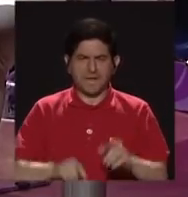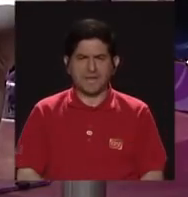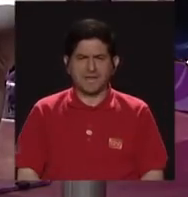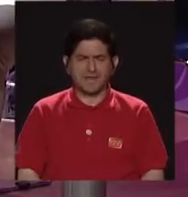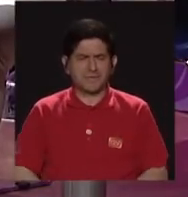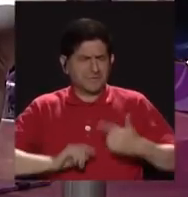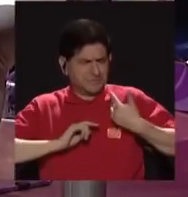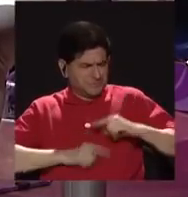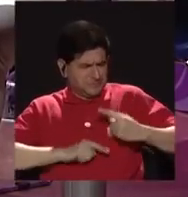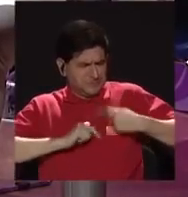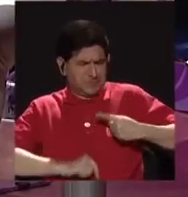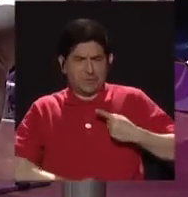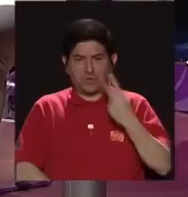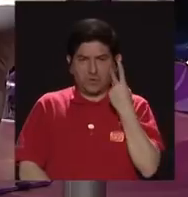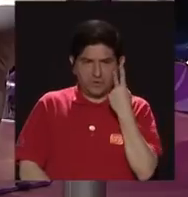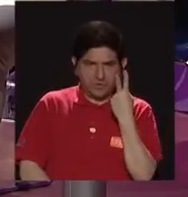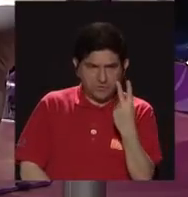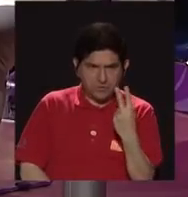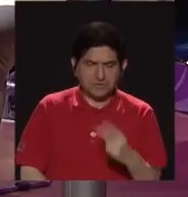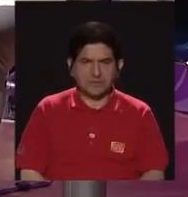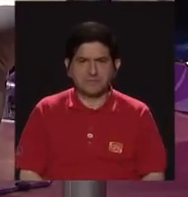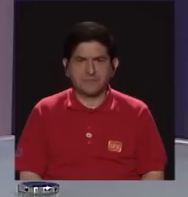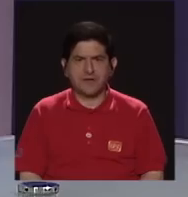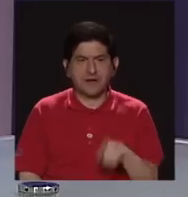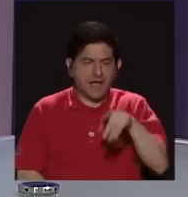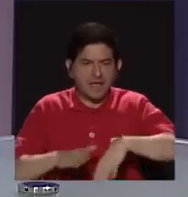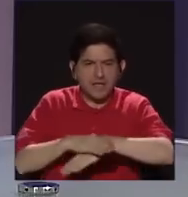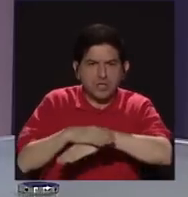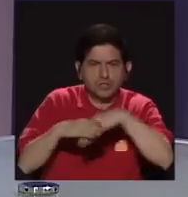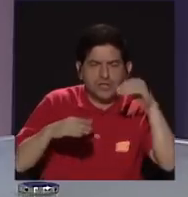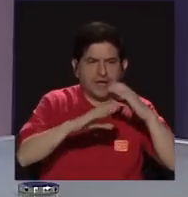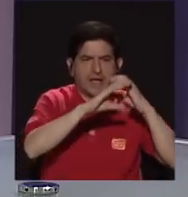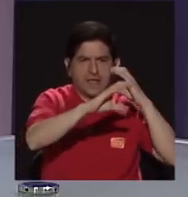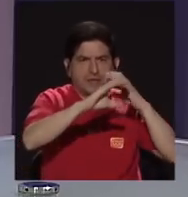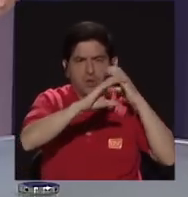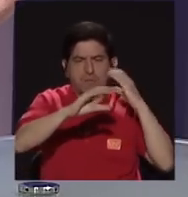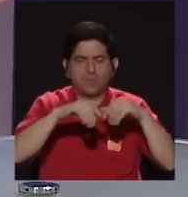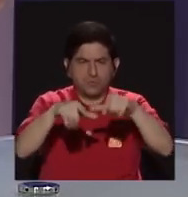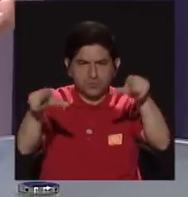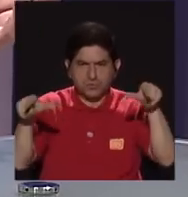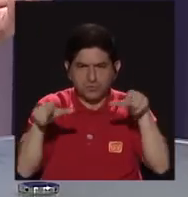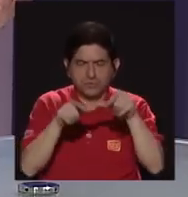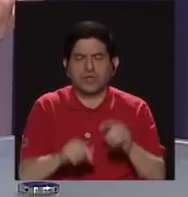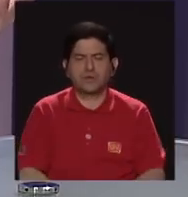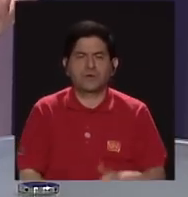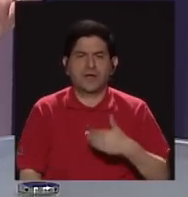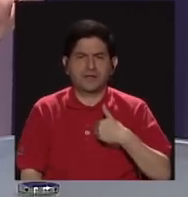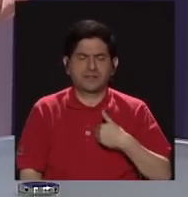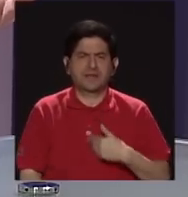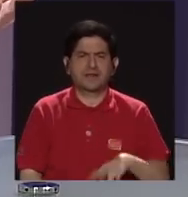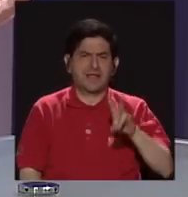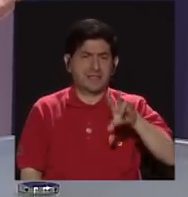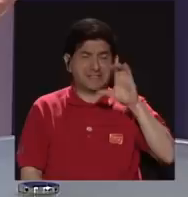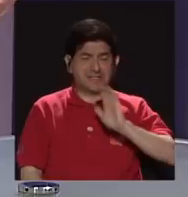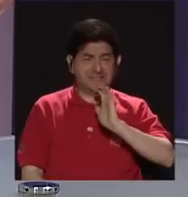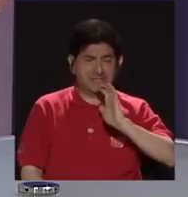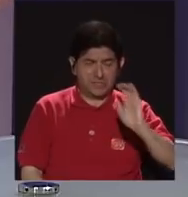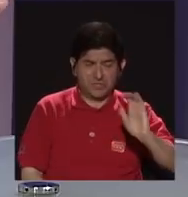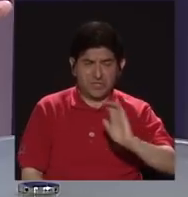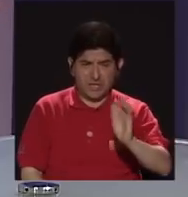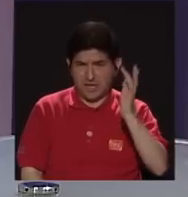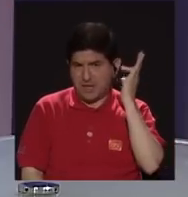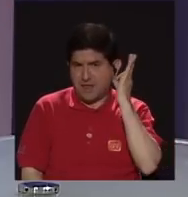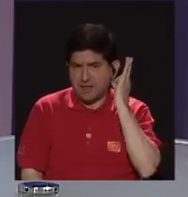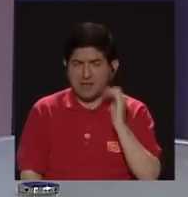ruptura y dolor de salir, de que lo sacaran en buses de aquel hogar que en ese momento tenía más de 700 niñas y niñas.